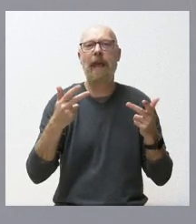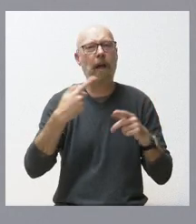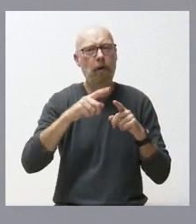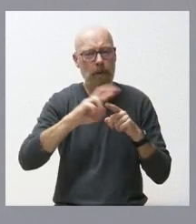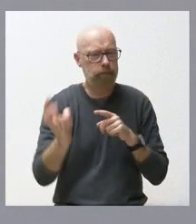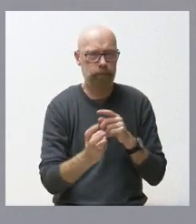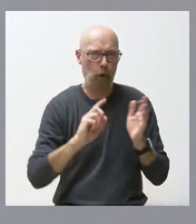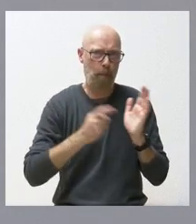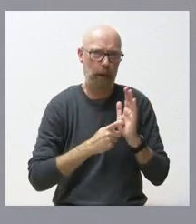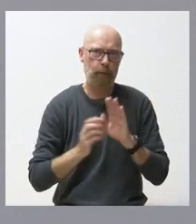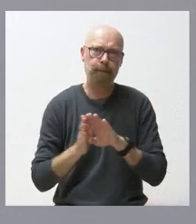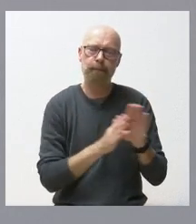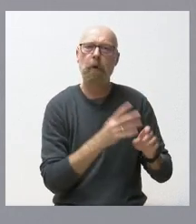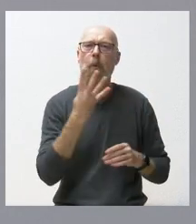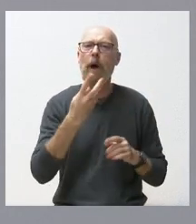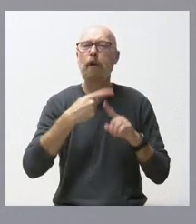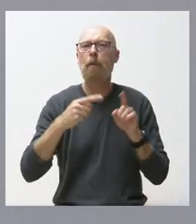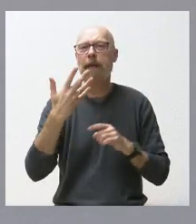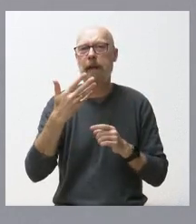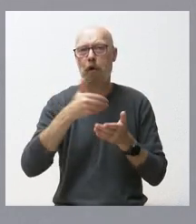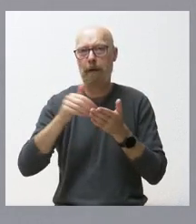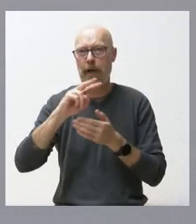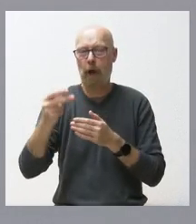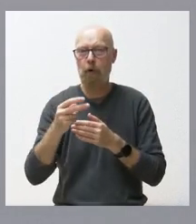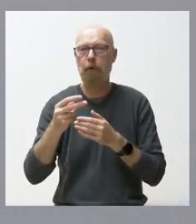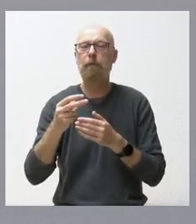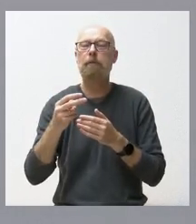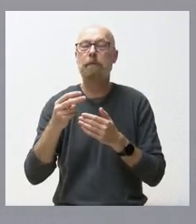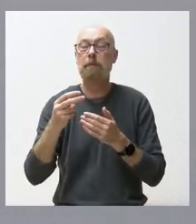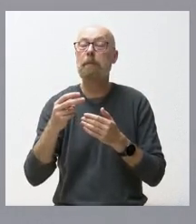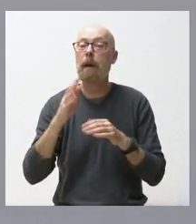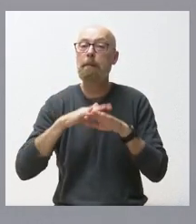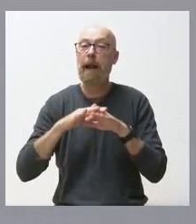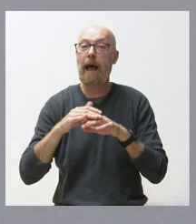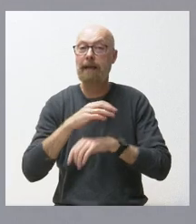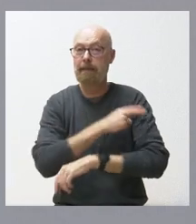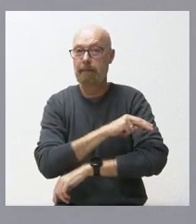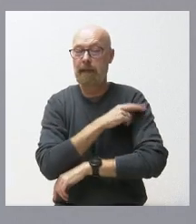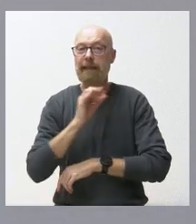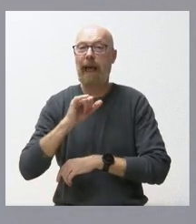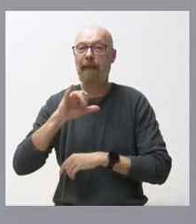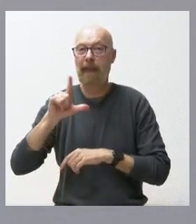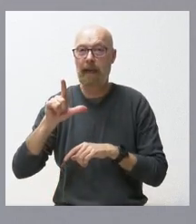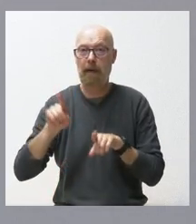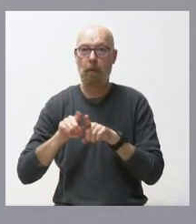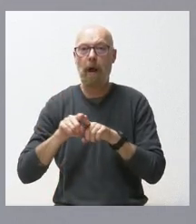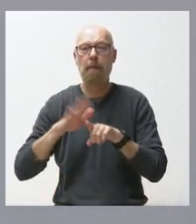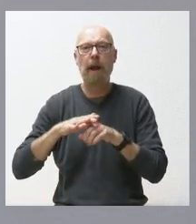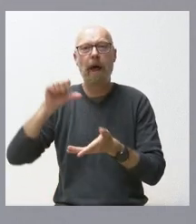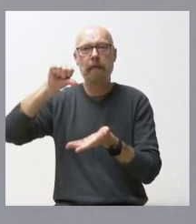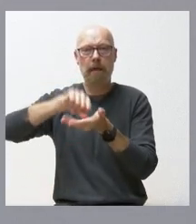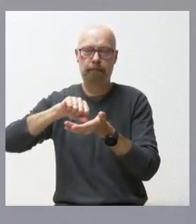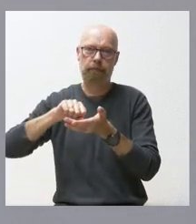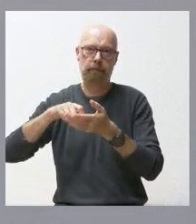,5 millones de euros para la Oficina de Seguridad de la Información del SACIL. Va a actuar como órgano asesor centralizador en esta materia y serán